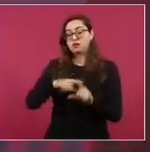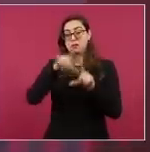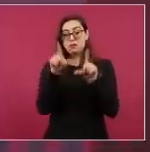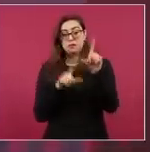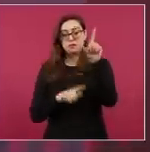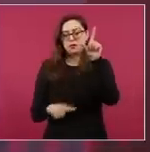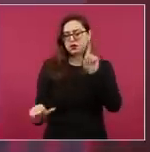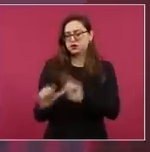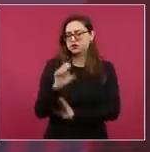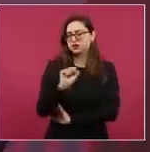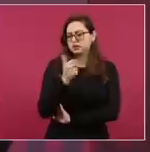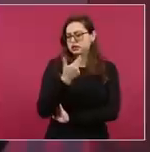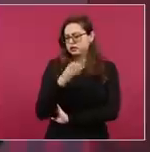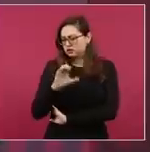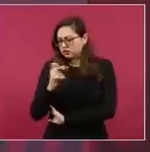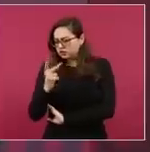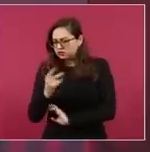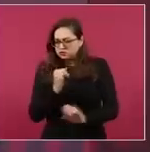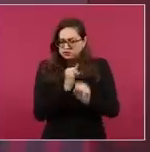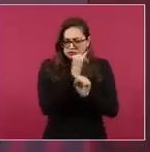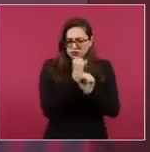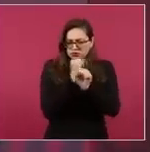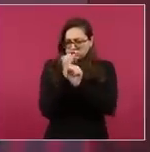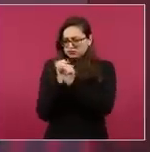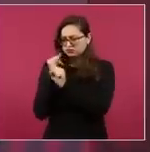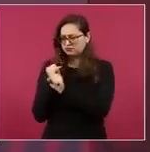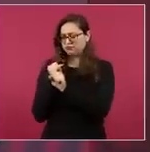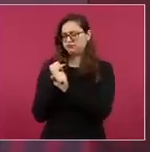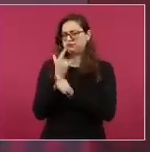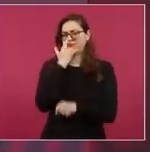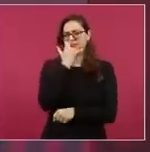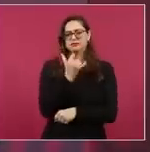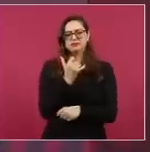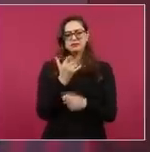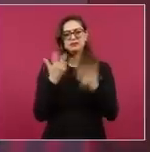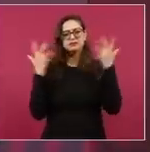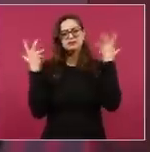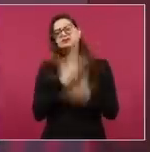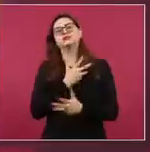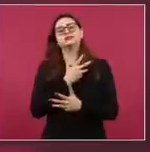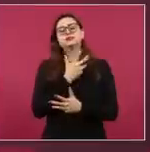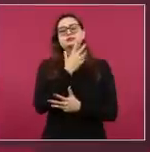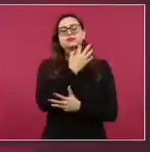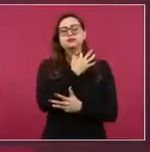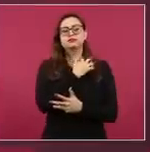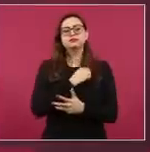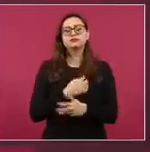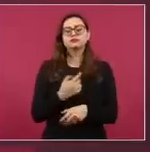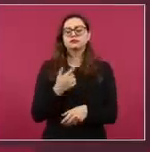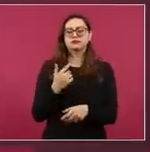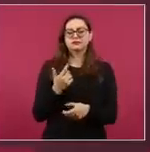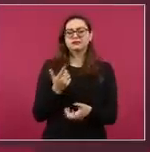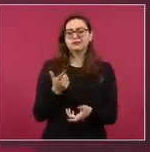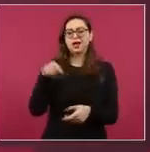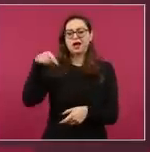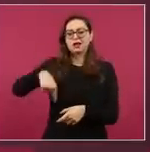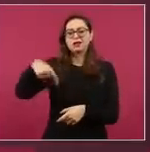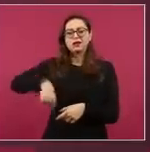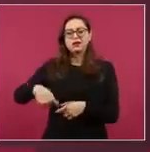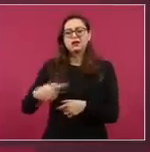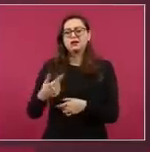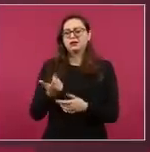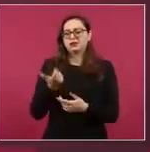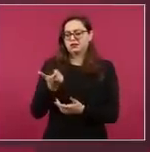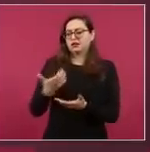recursos que se enviaron a